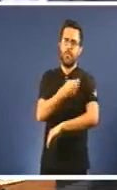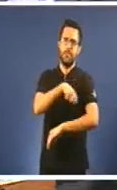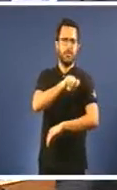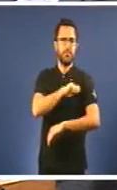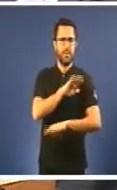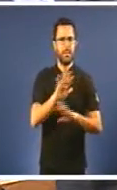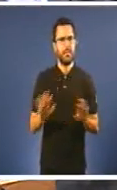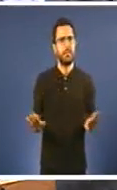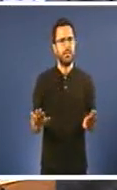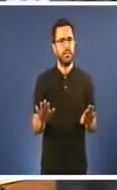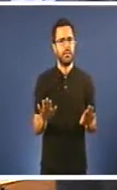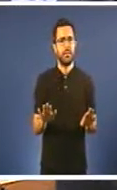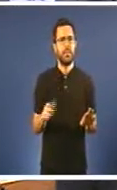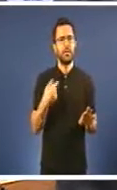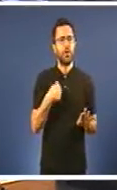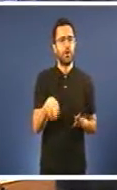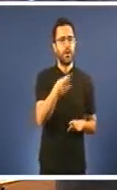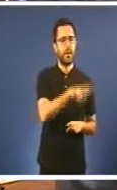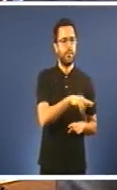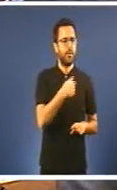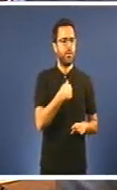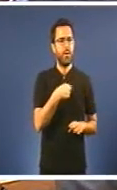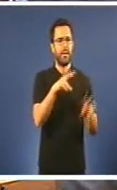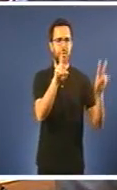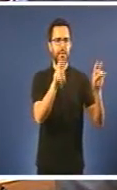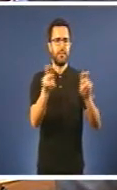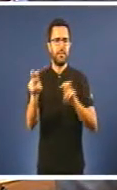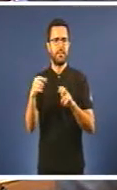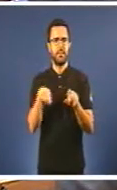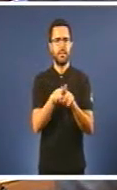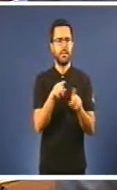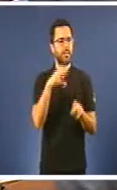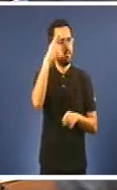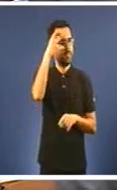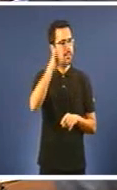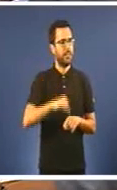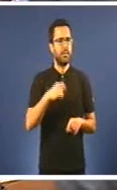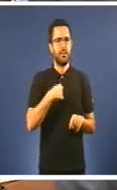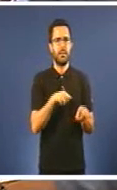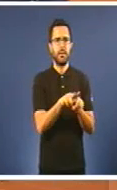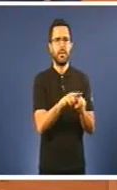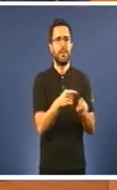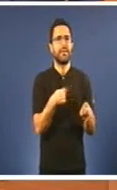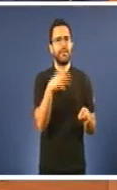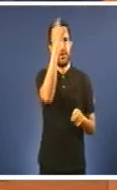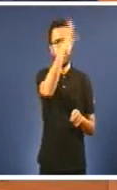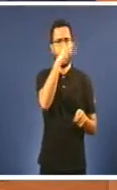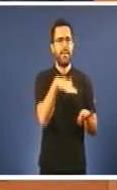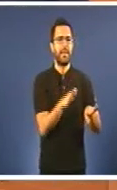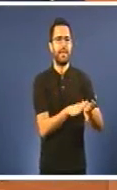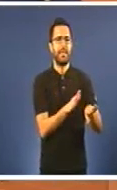volvo a reiterar determinadas cuestións que acabo de escoitar Na man da teoría esquerda radical en España Falar das